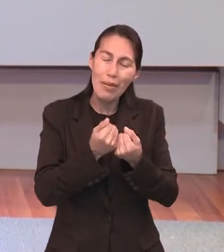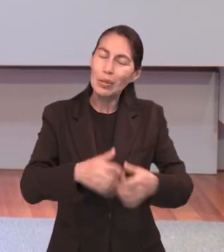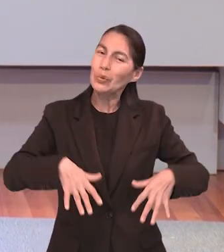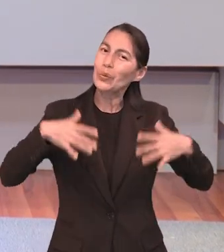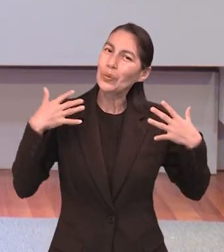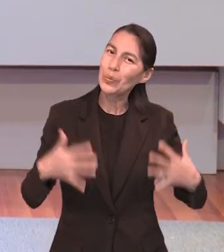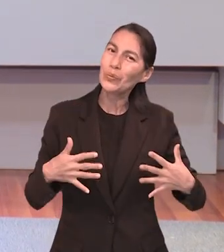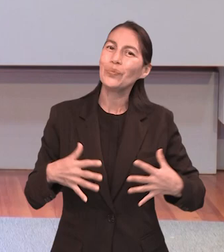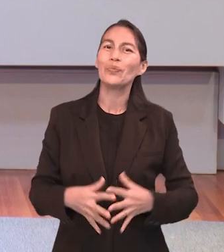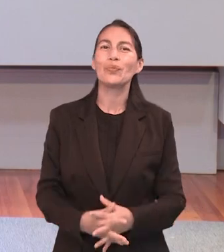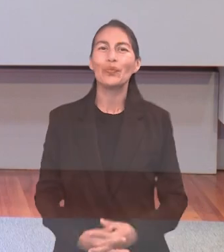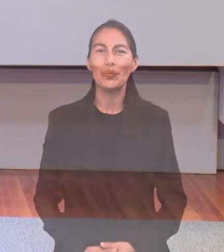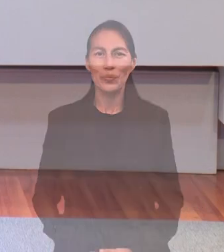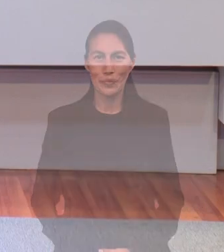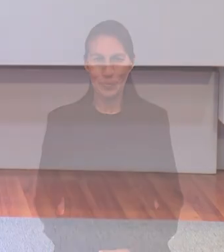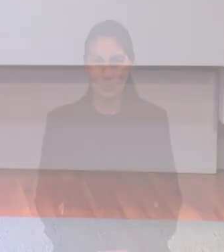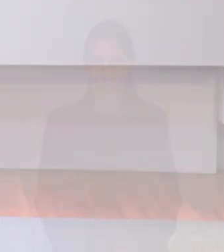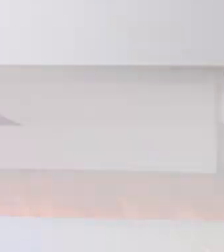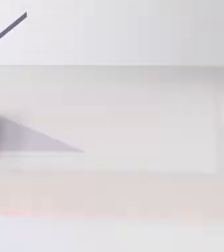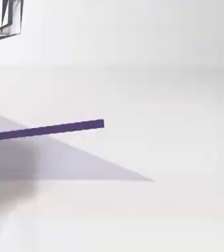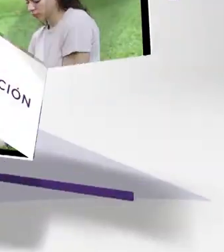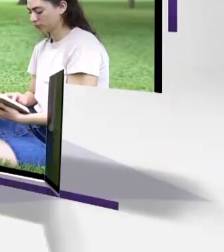siempre a los santificados.